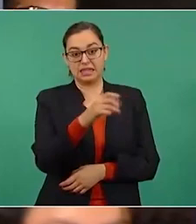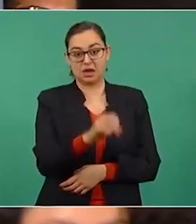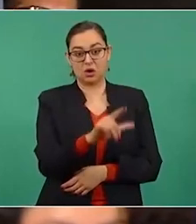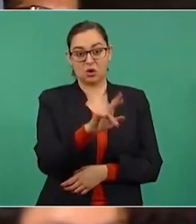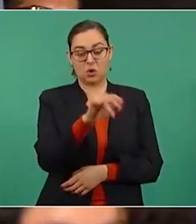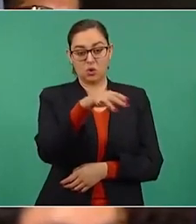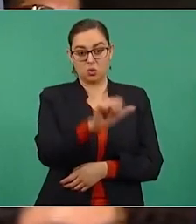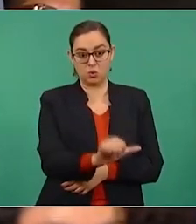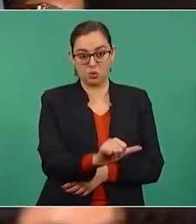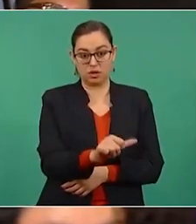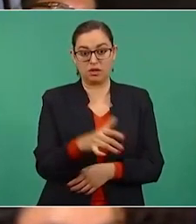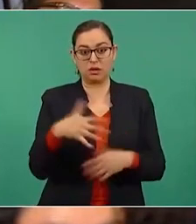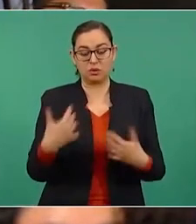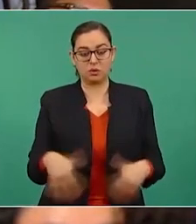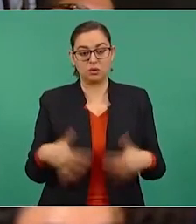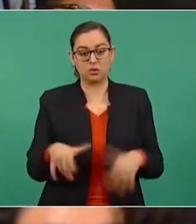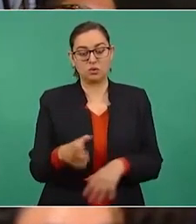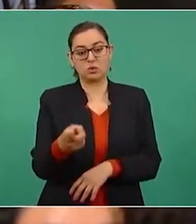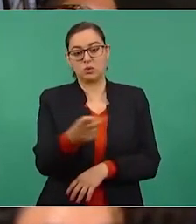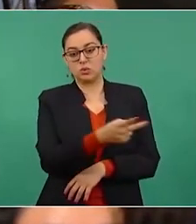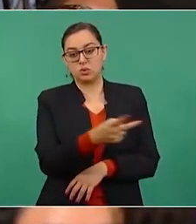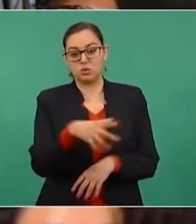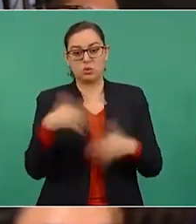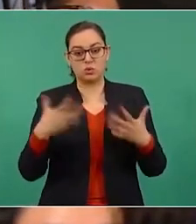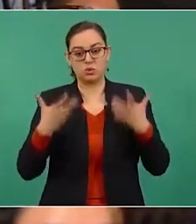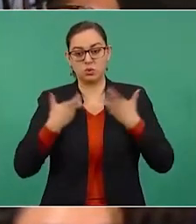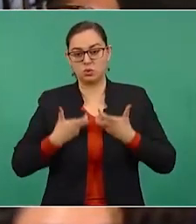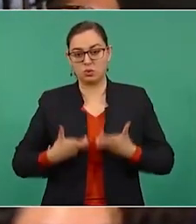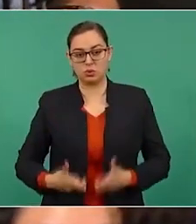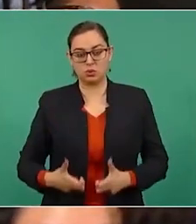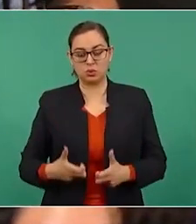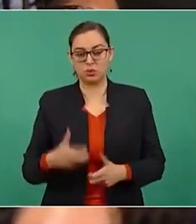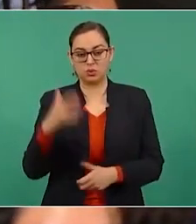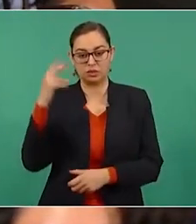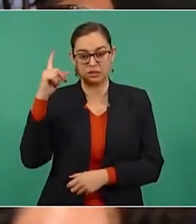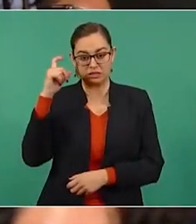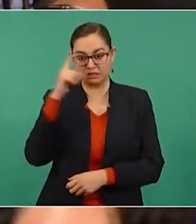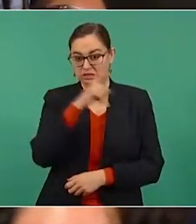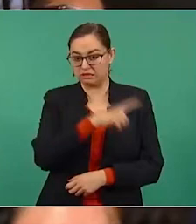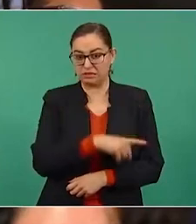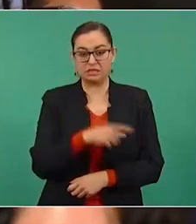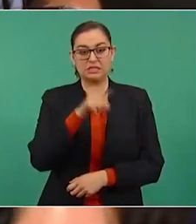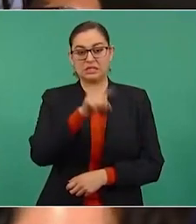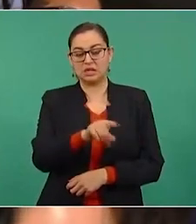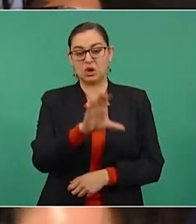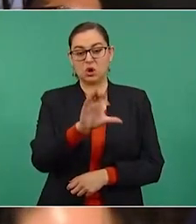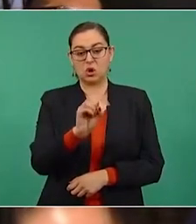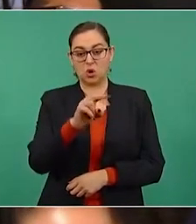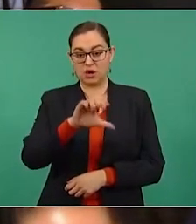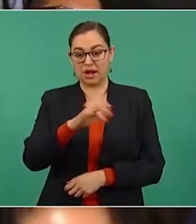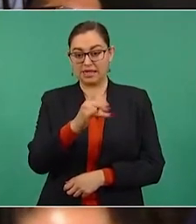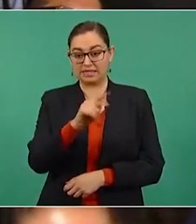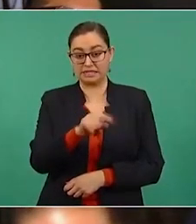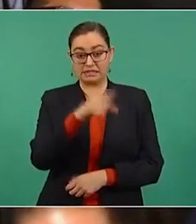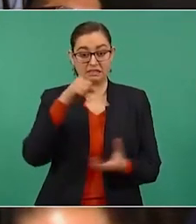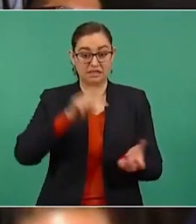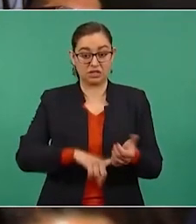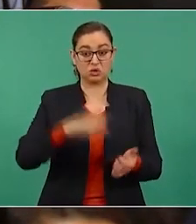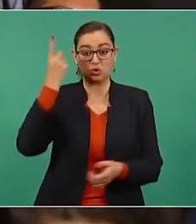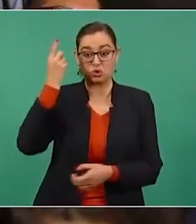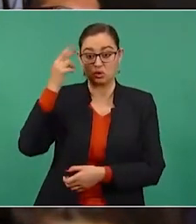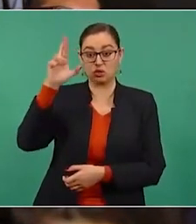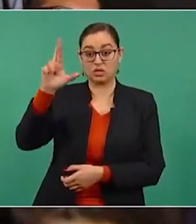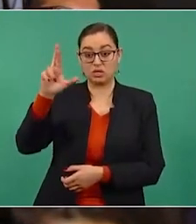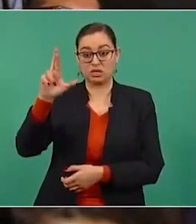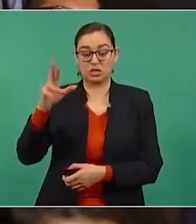miseria de un sujeto, un sarcástico doctor, un becario del Conacyt, que se robó el busto del